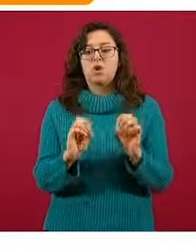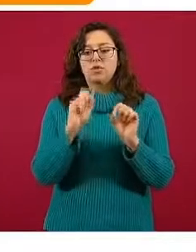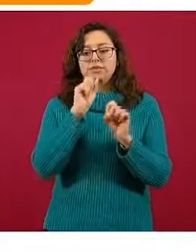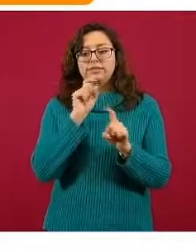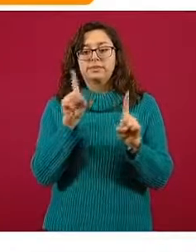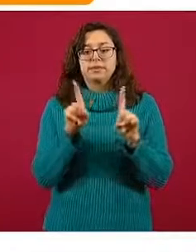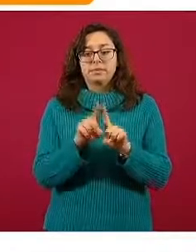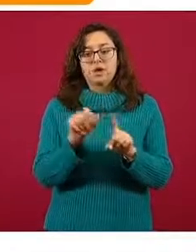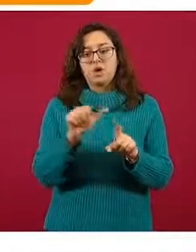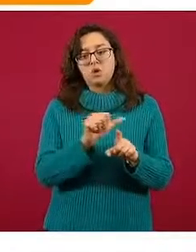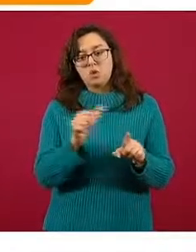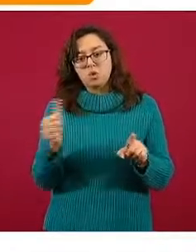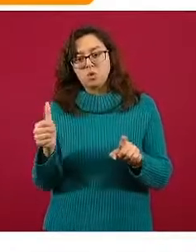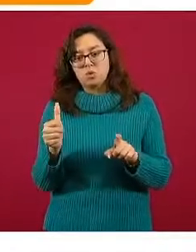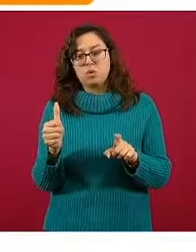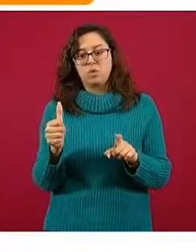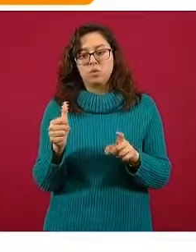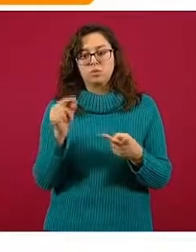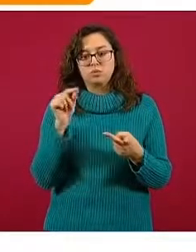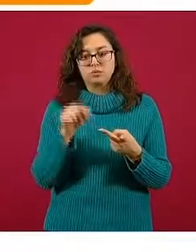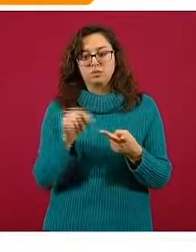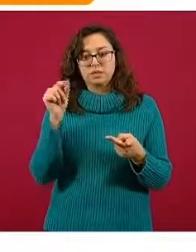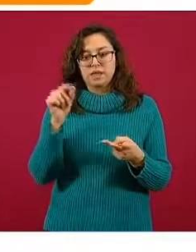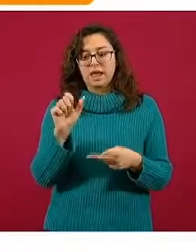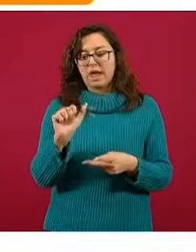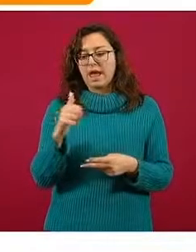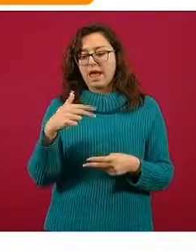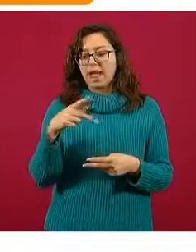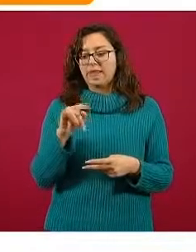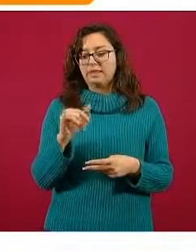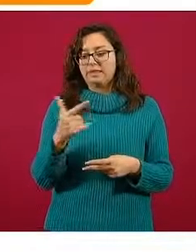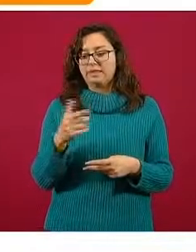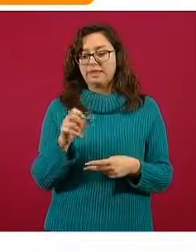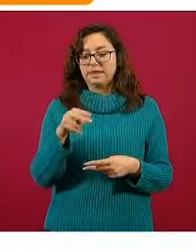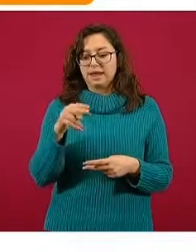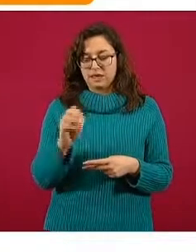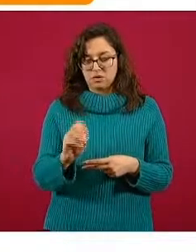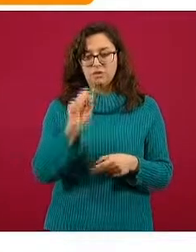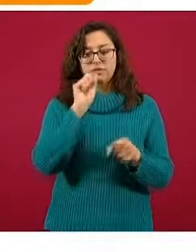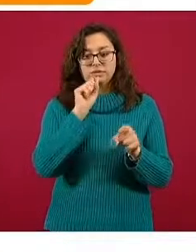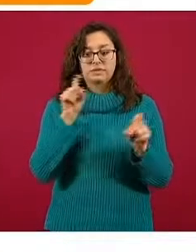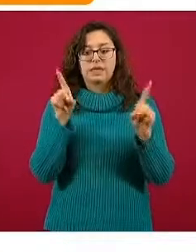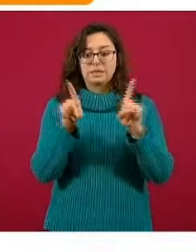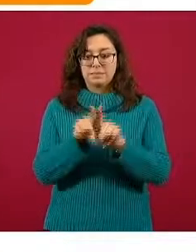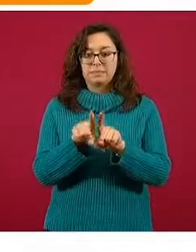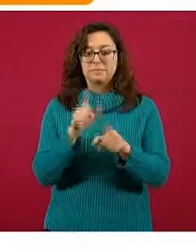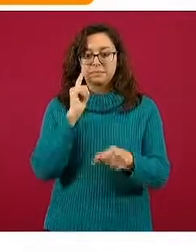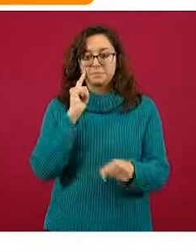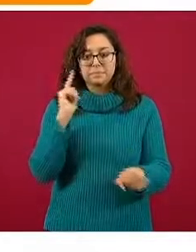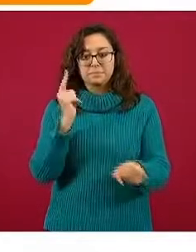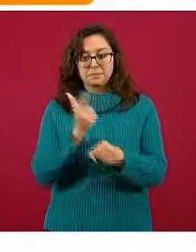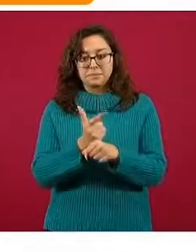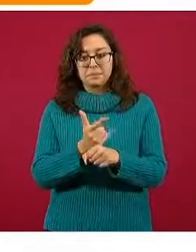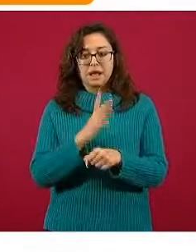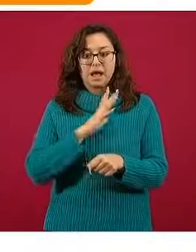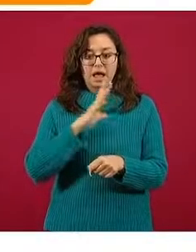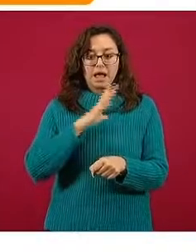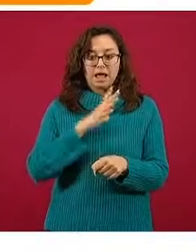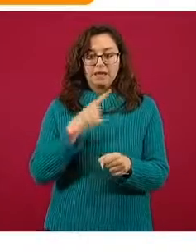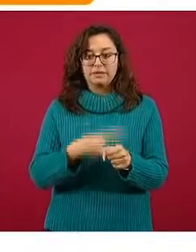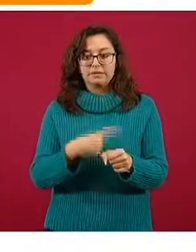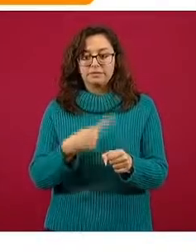utilizando la prueba de antígeno contra el virus SARS-CoV-2 para detectar casos